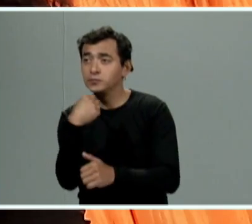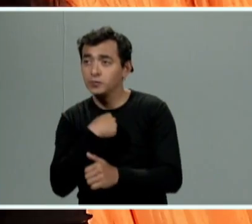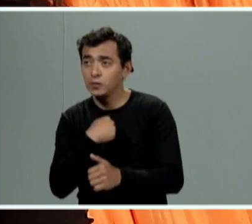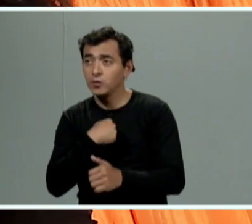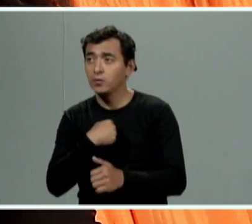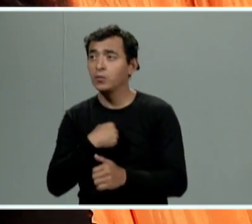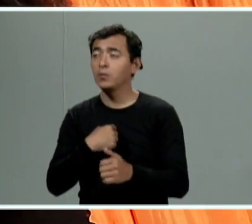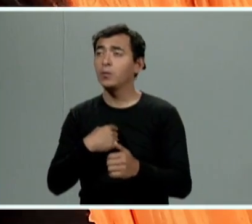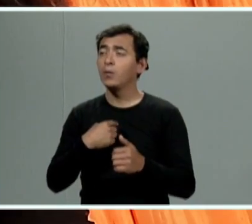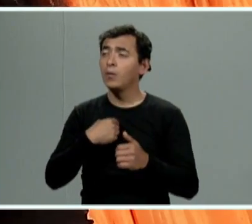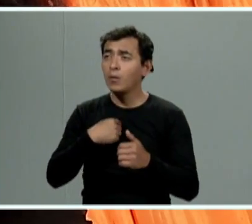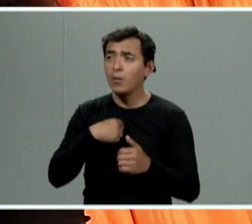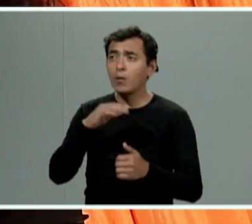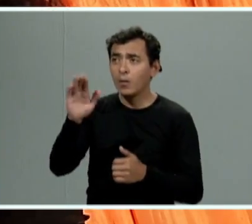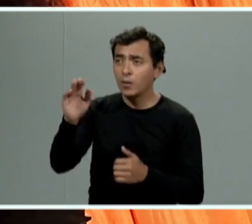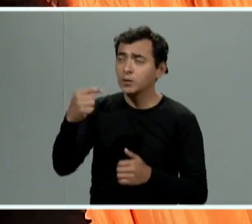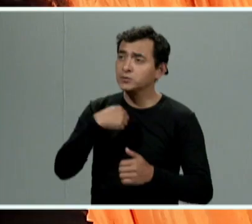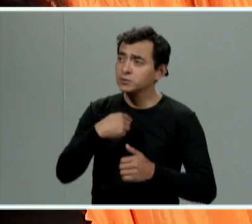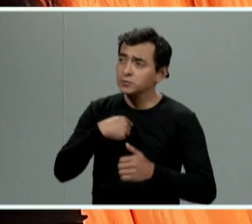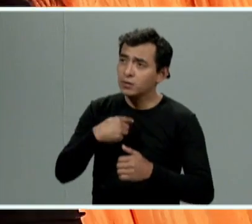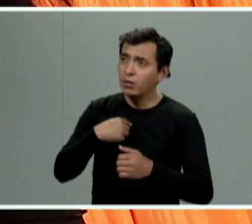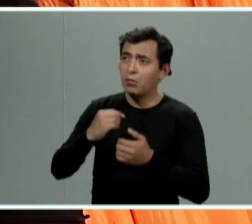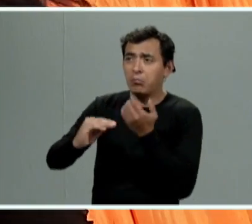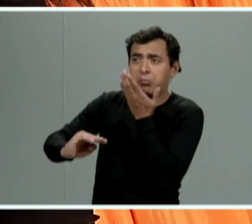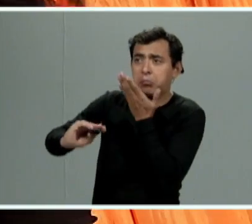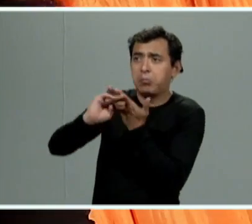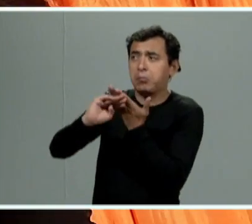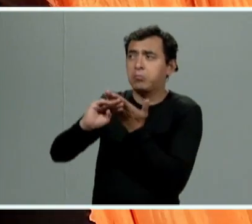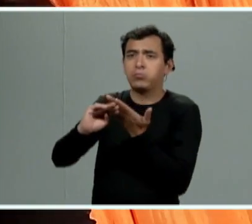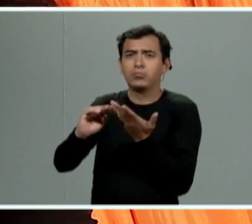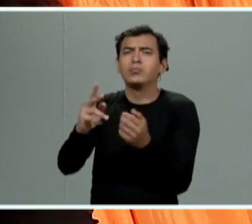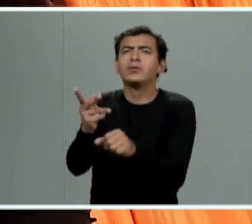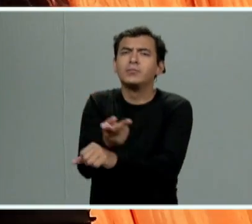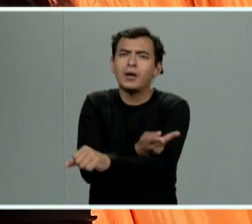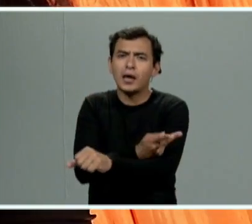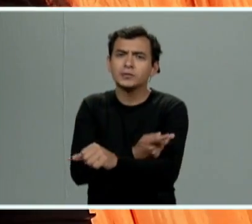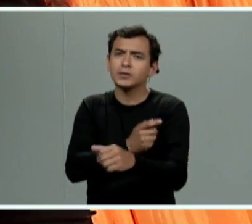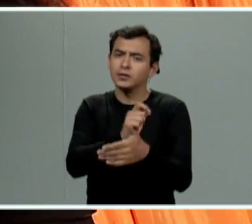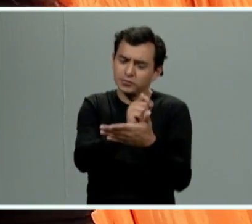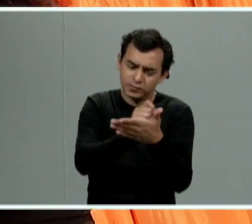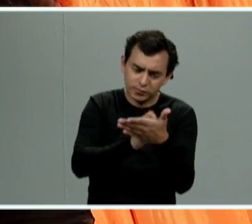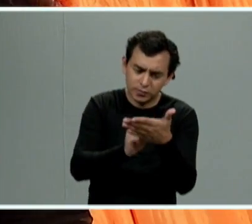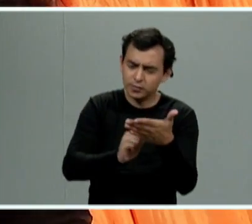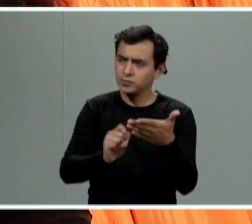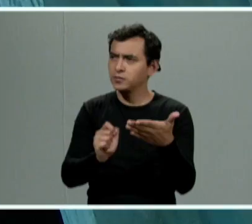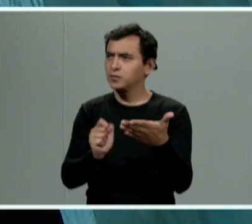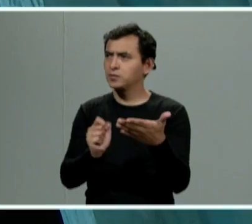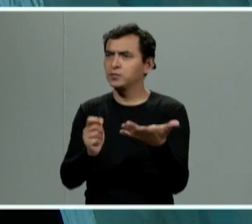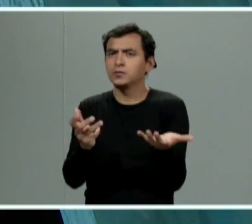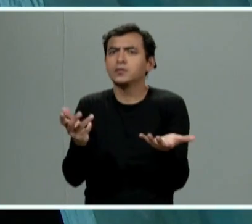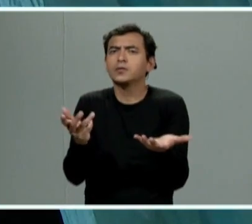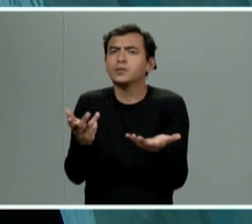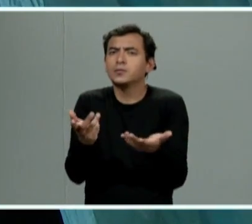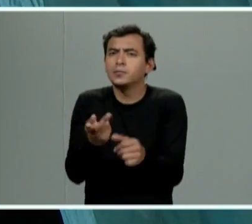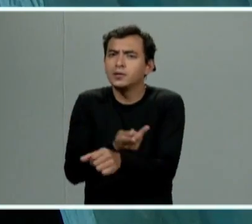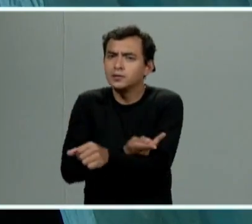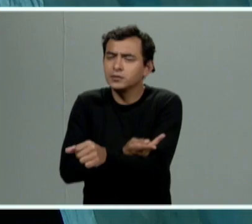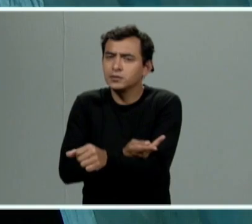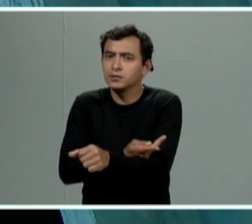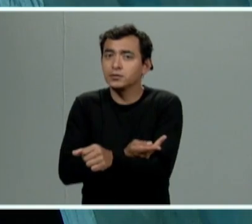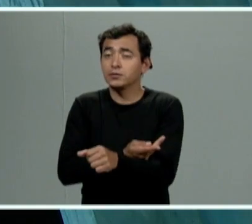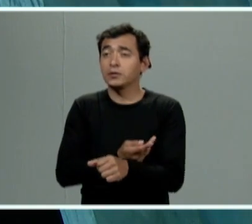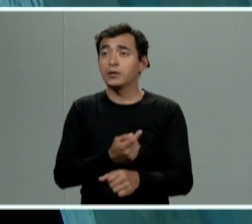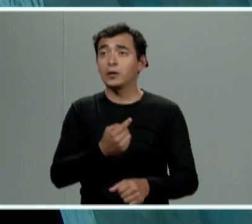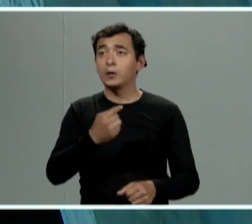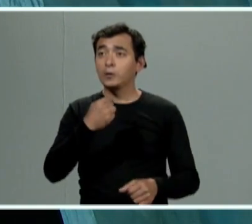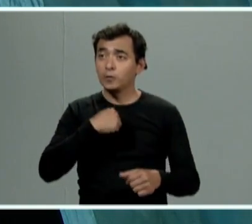decimos he sido violentada y hay que pasa nos toman nuestros datos en el momento en que llega la víctima y manifiesta vengo